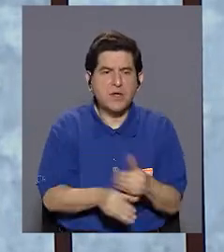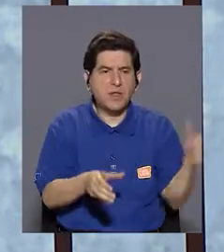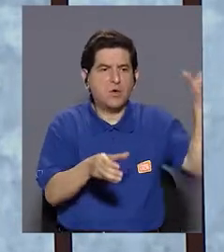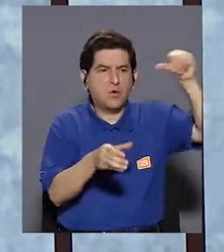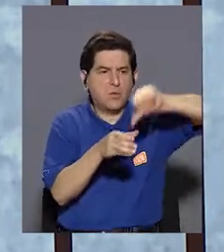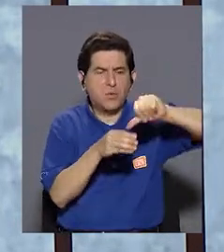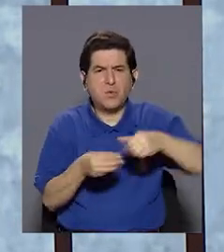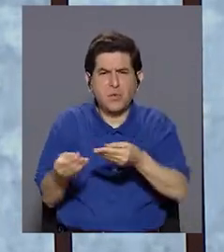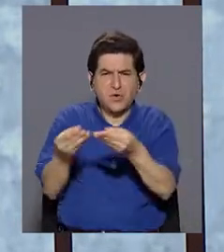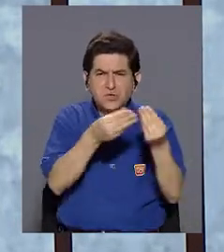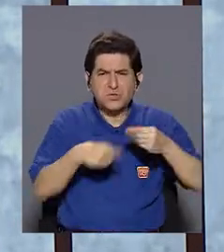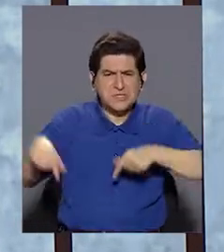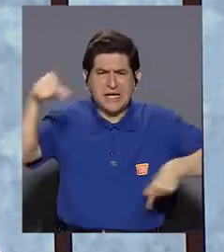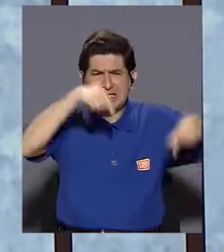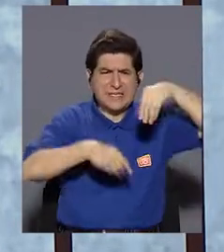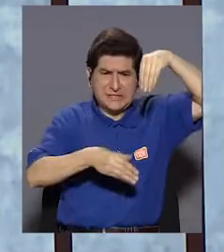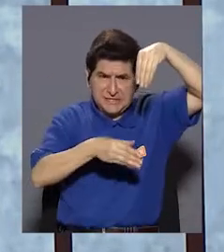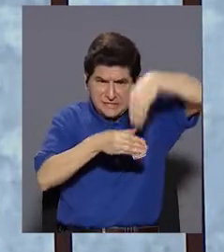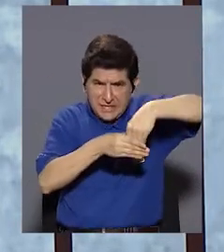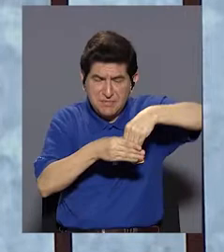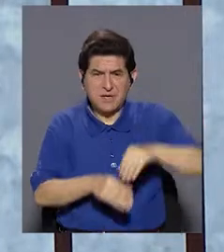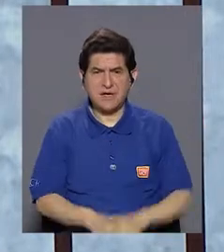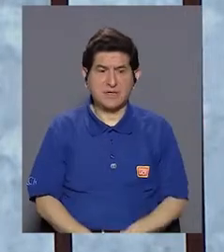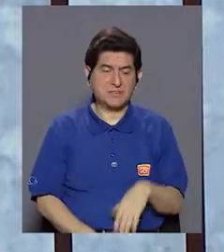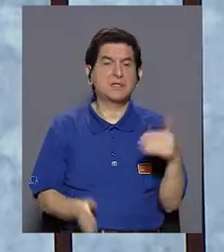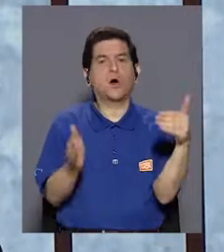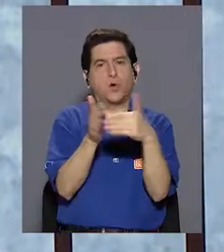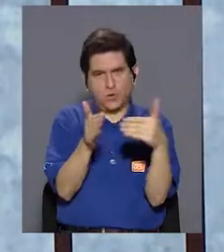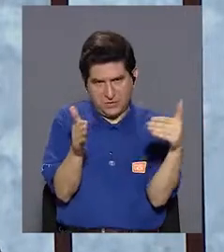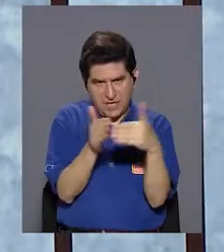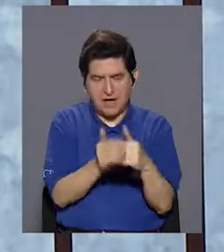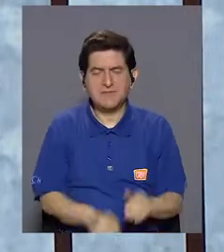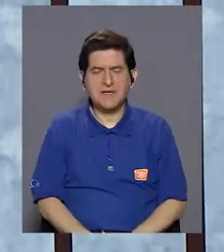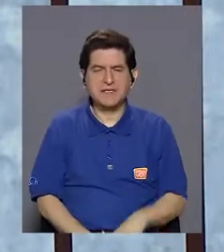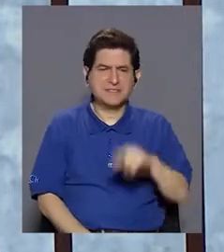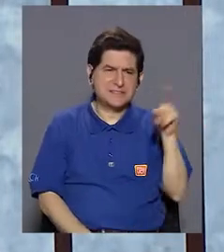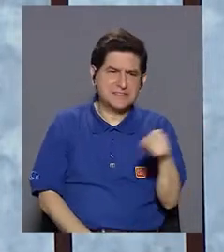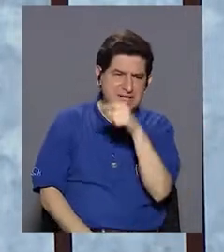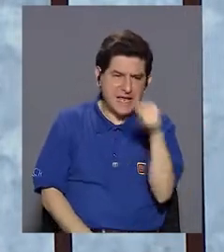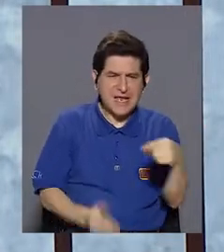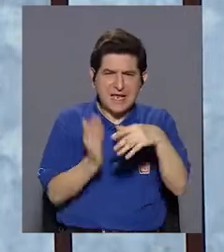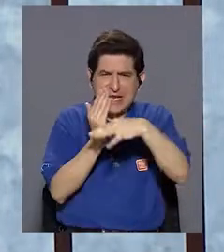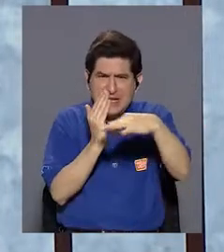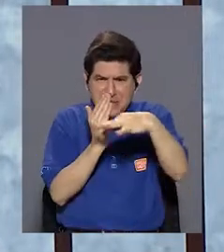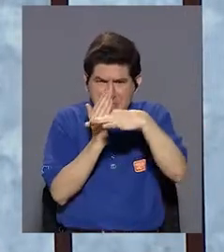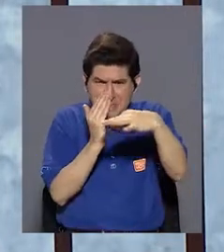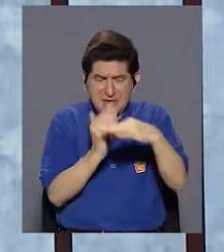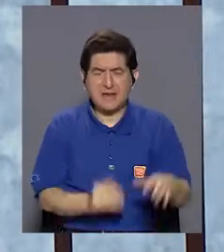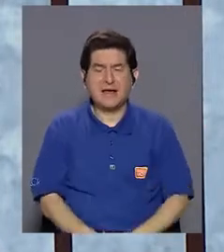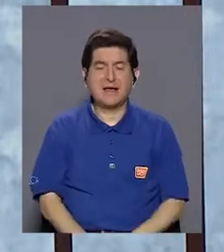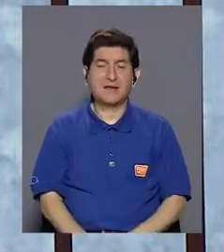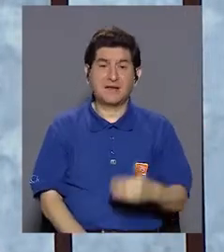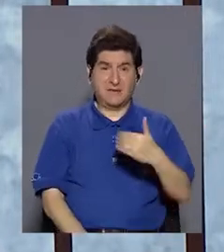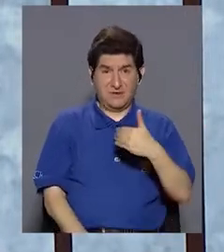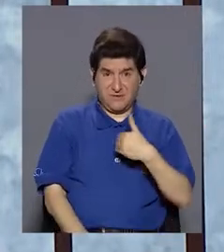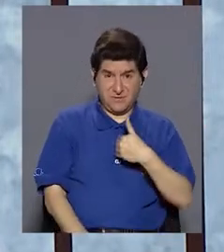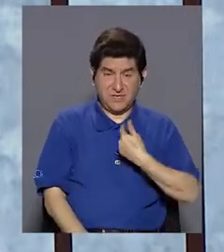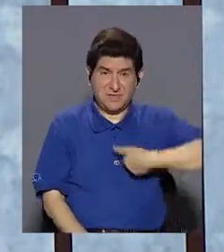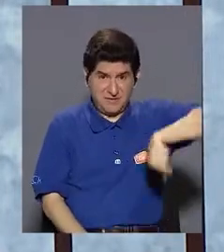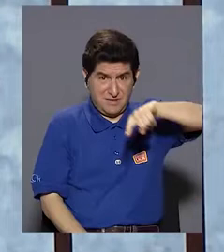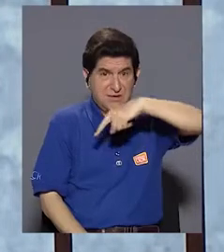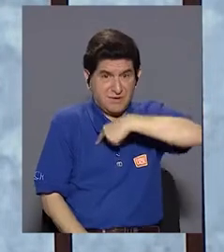lo que son sustancias químicas. Entonces, ¿qué trasladamos ahí? De nuevo, desengrasantes. Entonces, los desengrasantes que tenemos